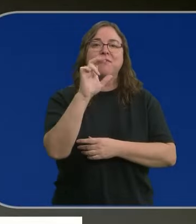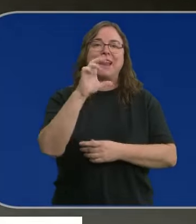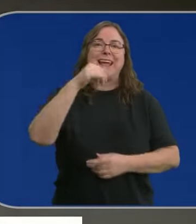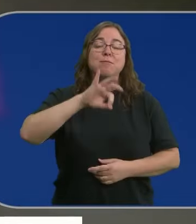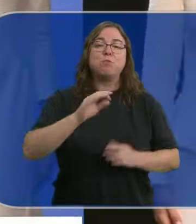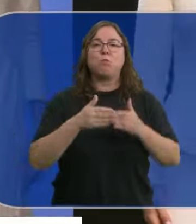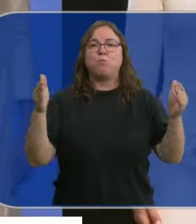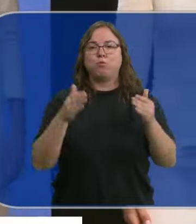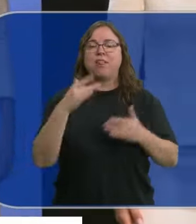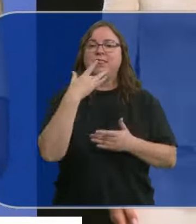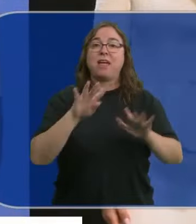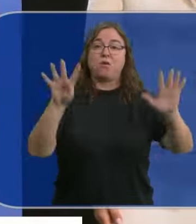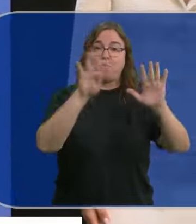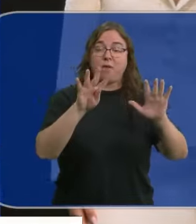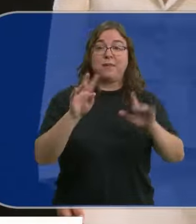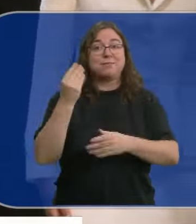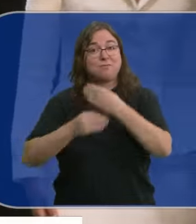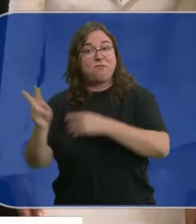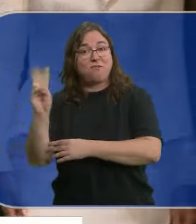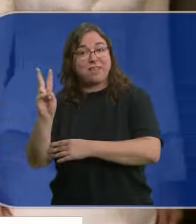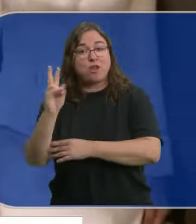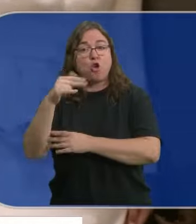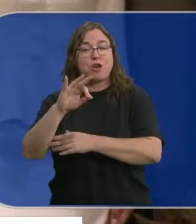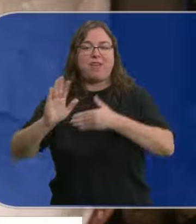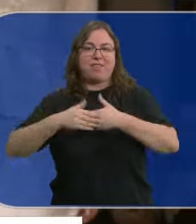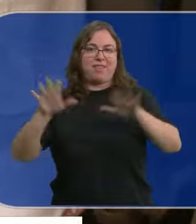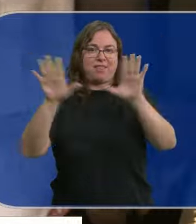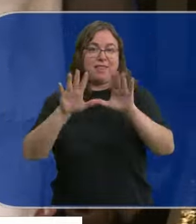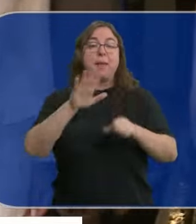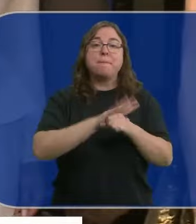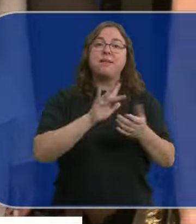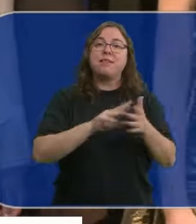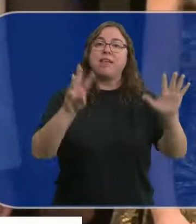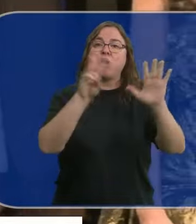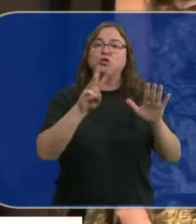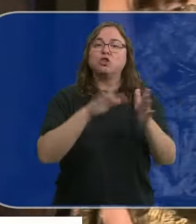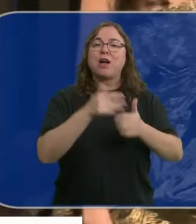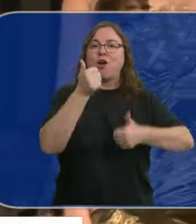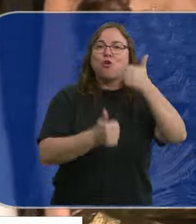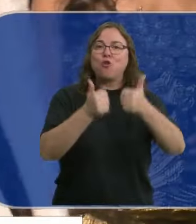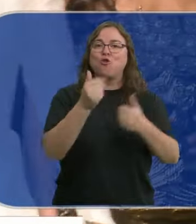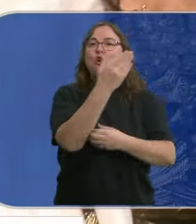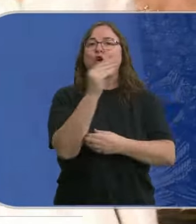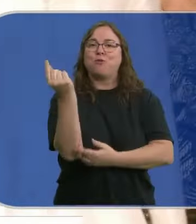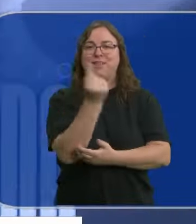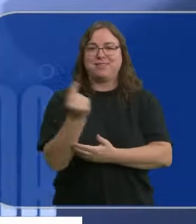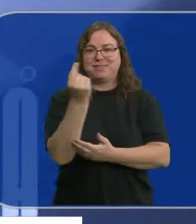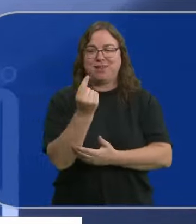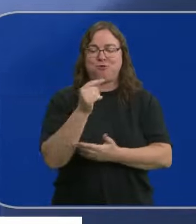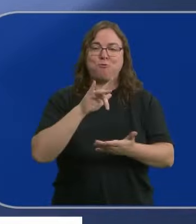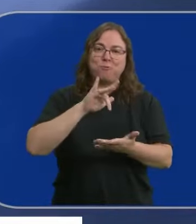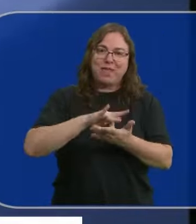desfiles el día 9. Y la vallisoletana Esther Noriega los cerrará el 10. Además, el martes 8 tendrá lugar el concurso de jóvenes diseñadores.